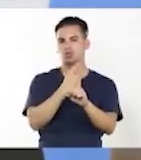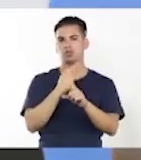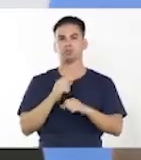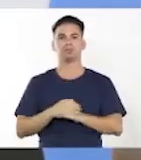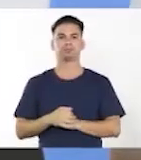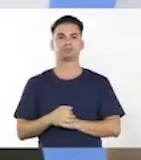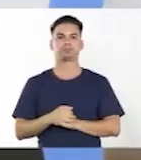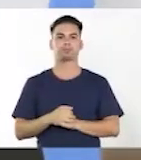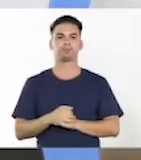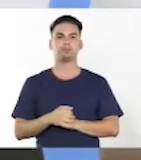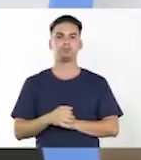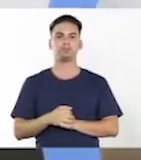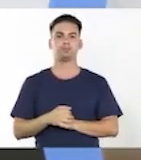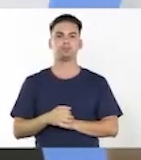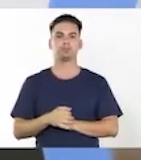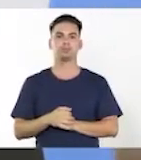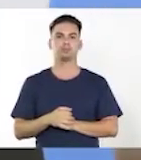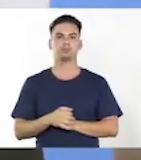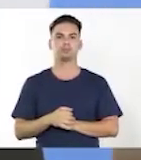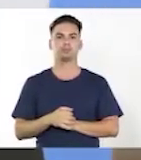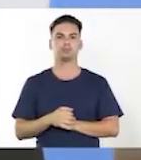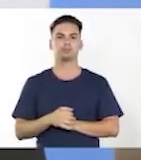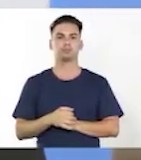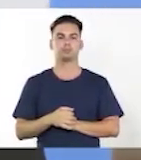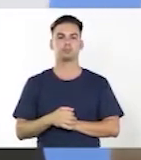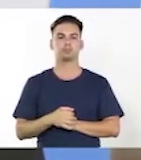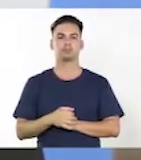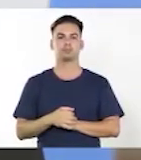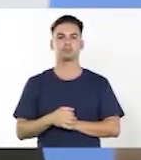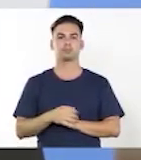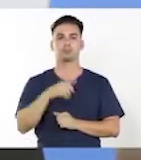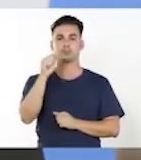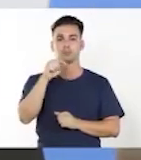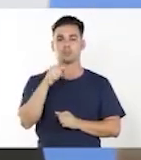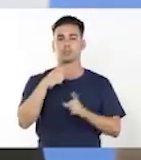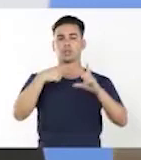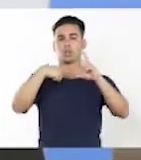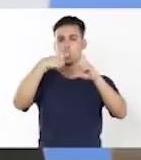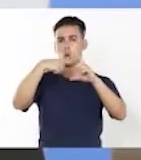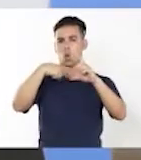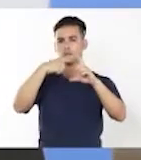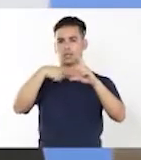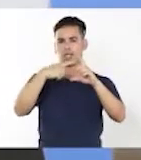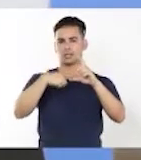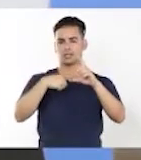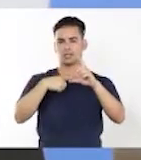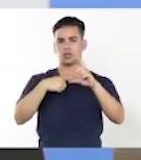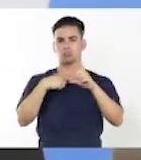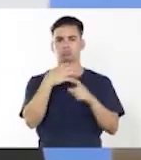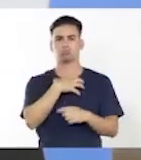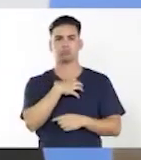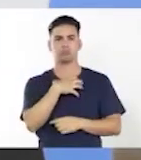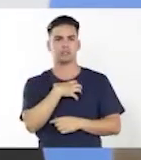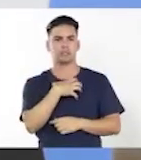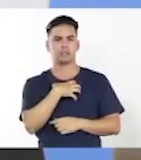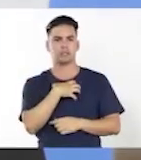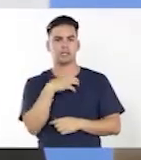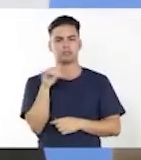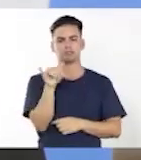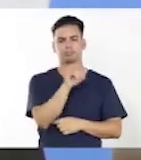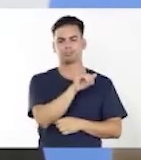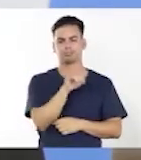A ver, ¿por qué hemos dicho que vamos a pasar con estos tres semestres? Porque los tres semestres van a tener